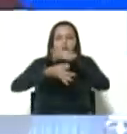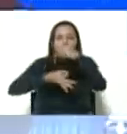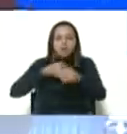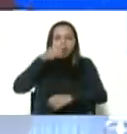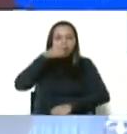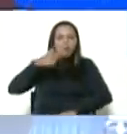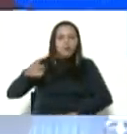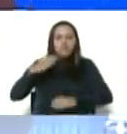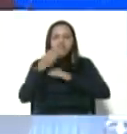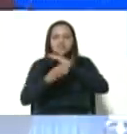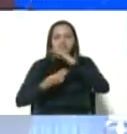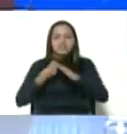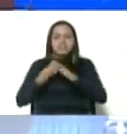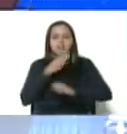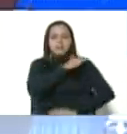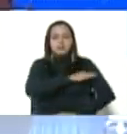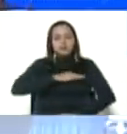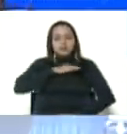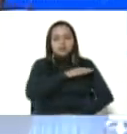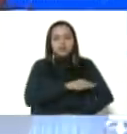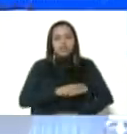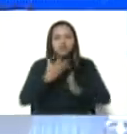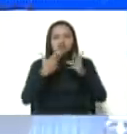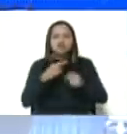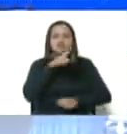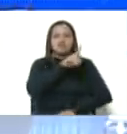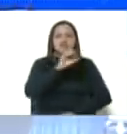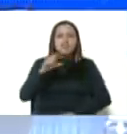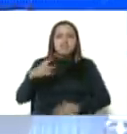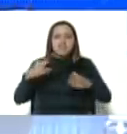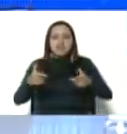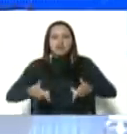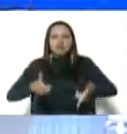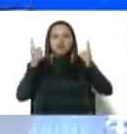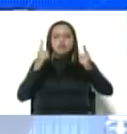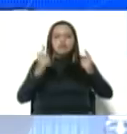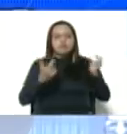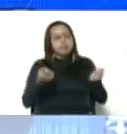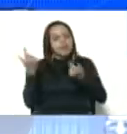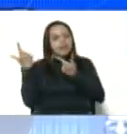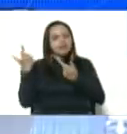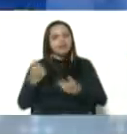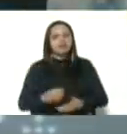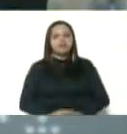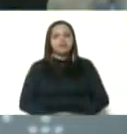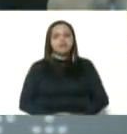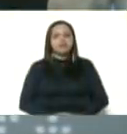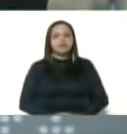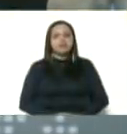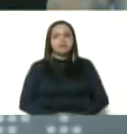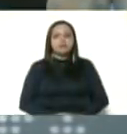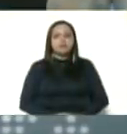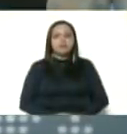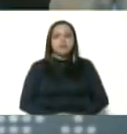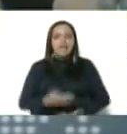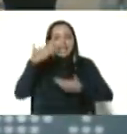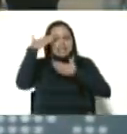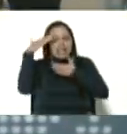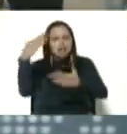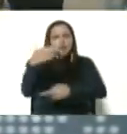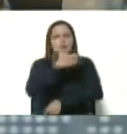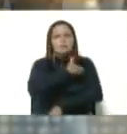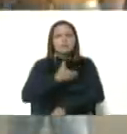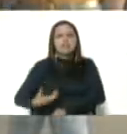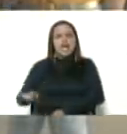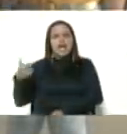en la base de misión socialista número 100 que inauguramos hoy. Adelante. Saludos, presidente, desde aquí de